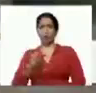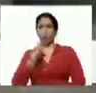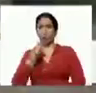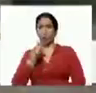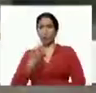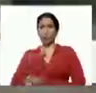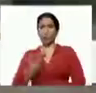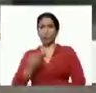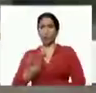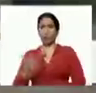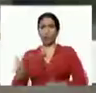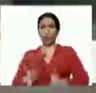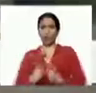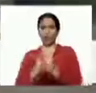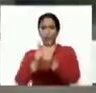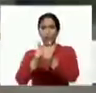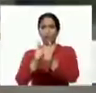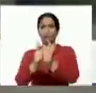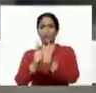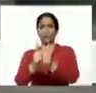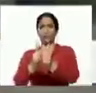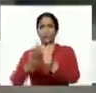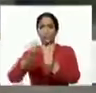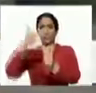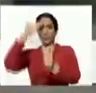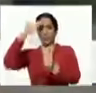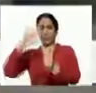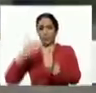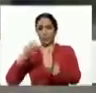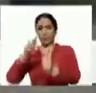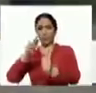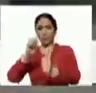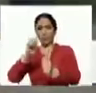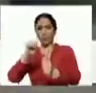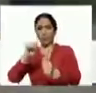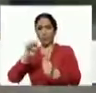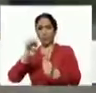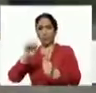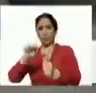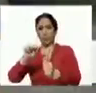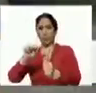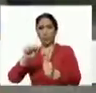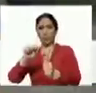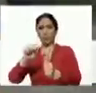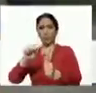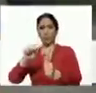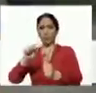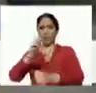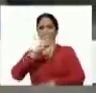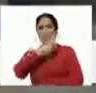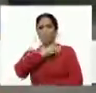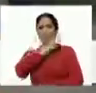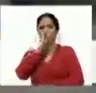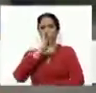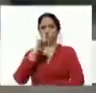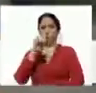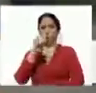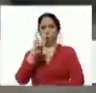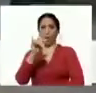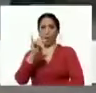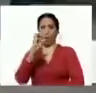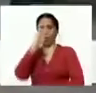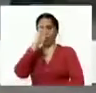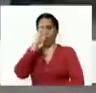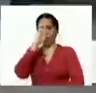acompaña el general Rosa jefe de la Sodi Varinas además